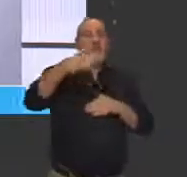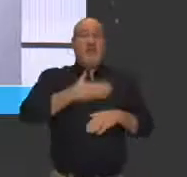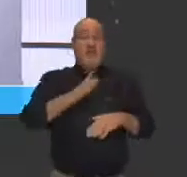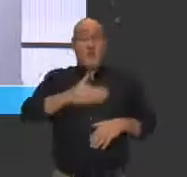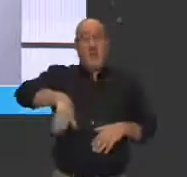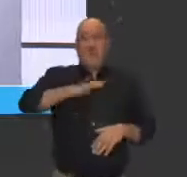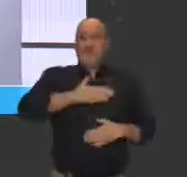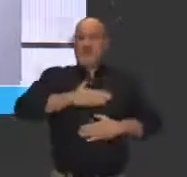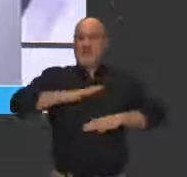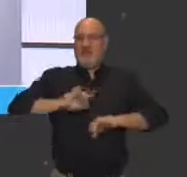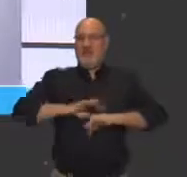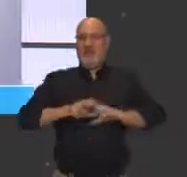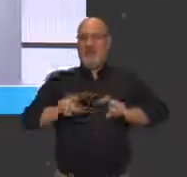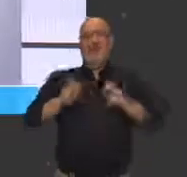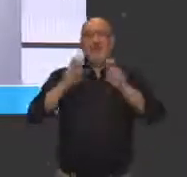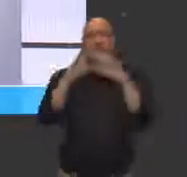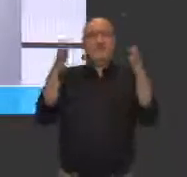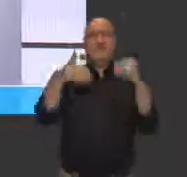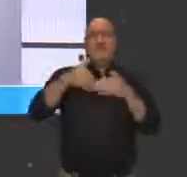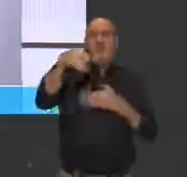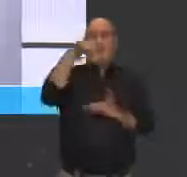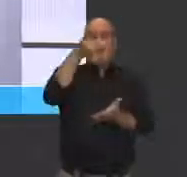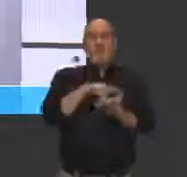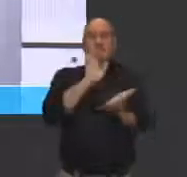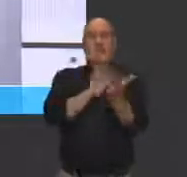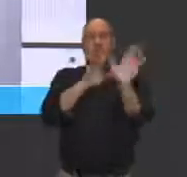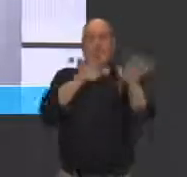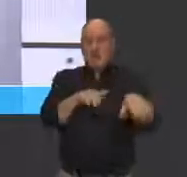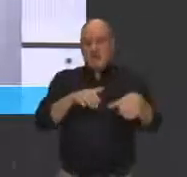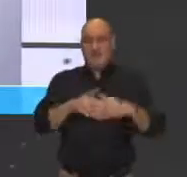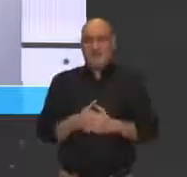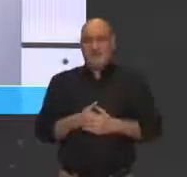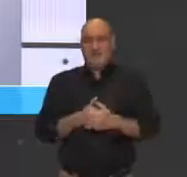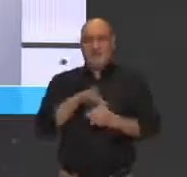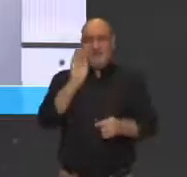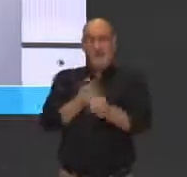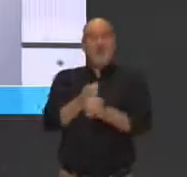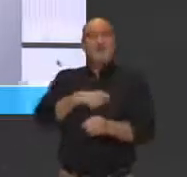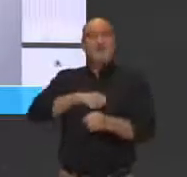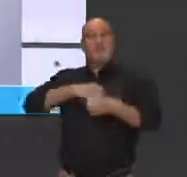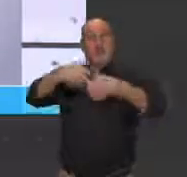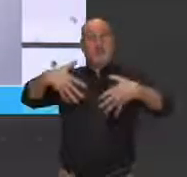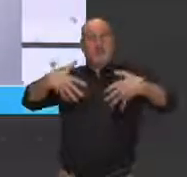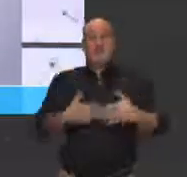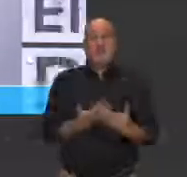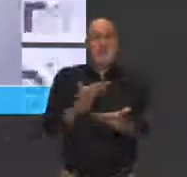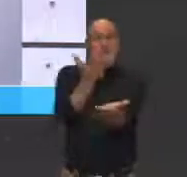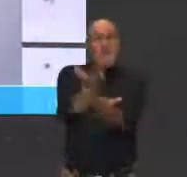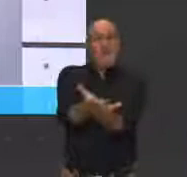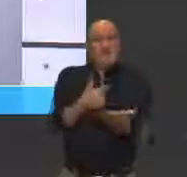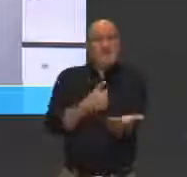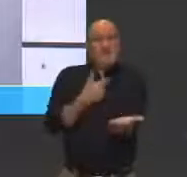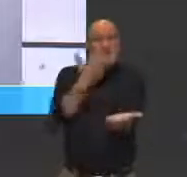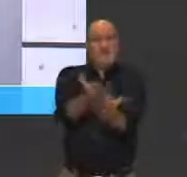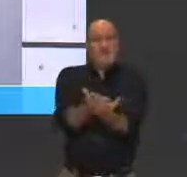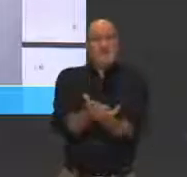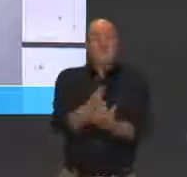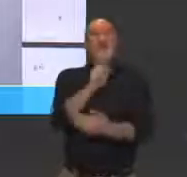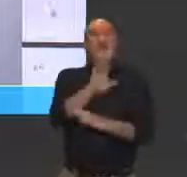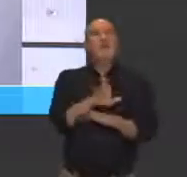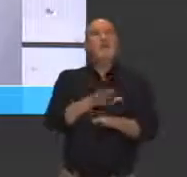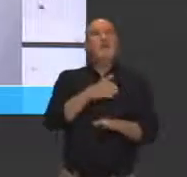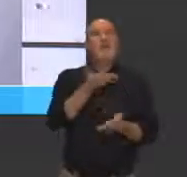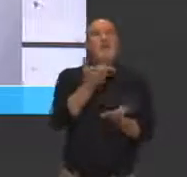tierra, por el progreso y el futuro de Castilla y León en España. Yo les ofrezco y les pido un